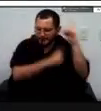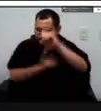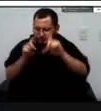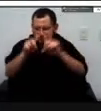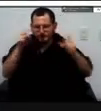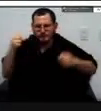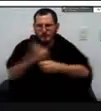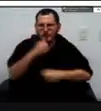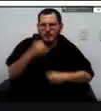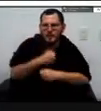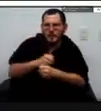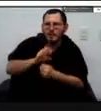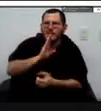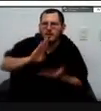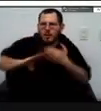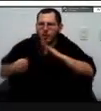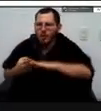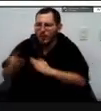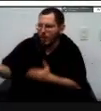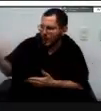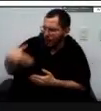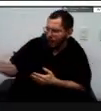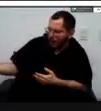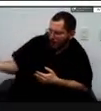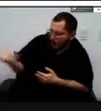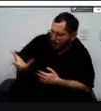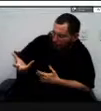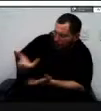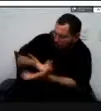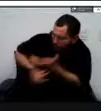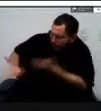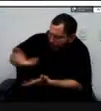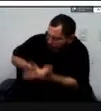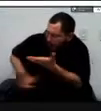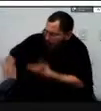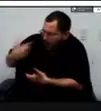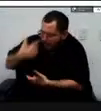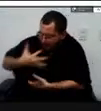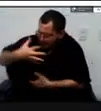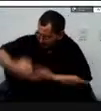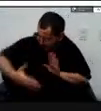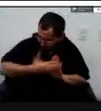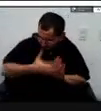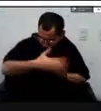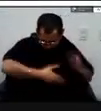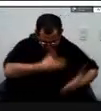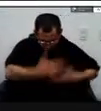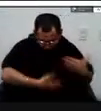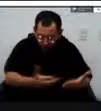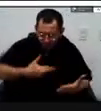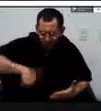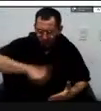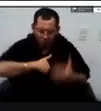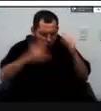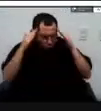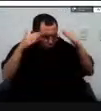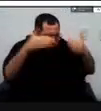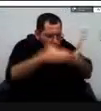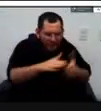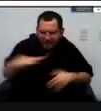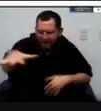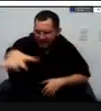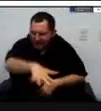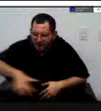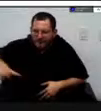realmente vean lo que estamos haciendo que estamos llegando a cada rincón de sus parcelas en